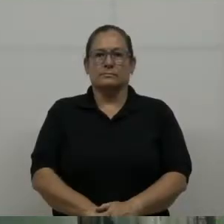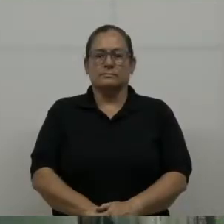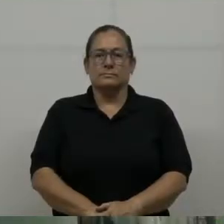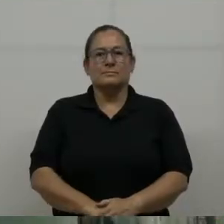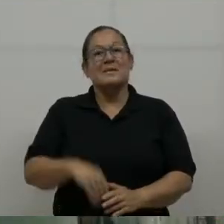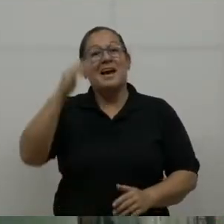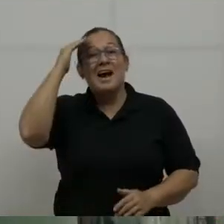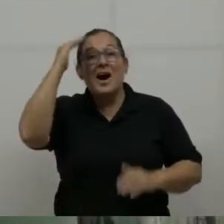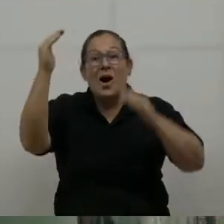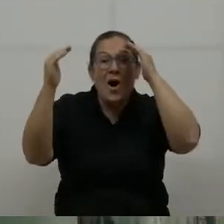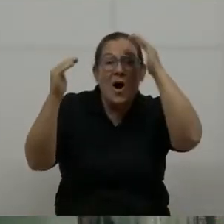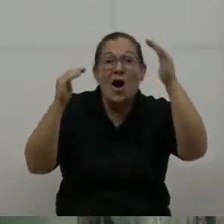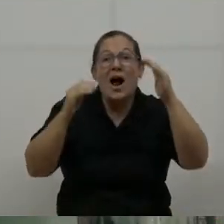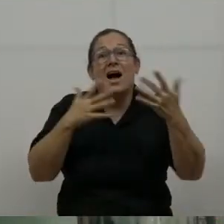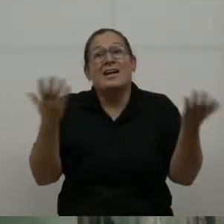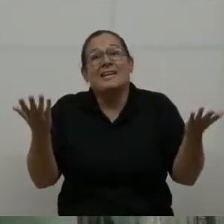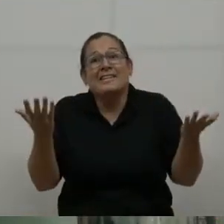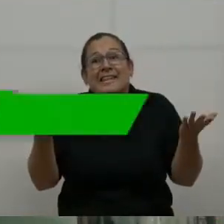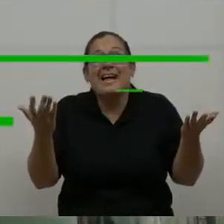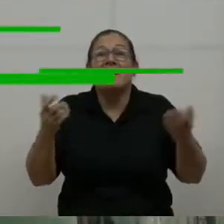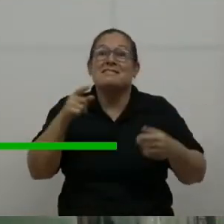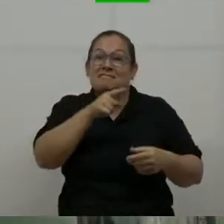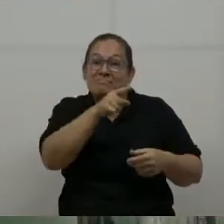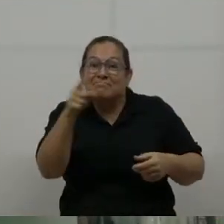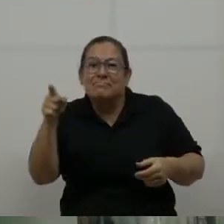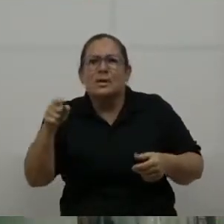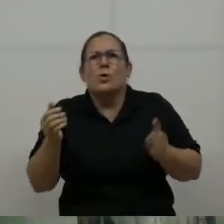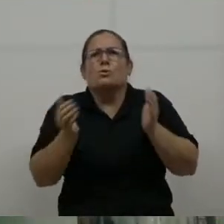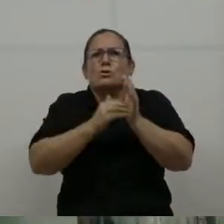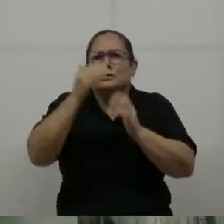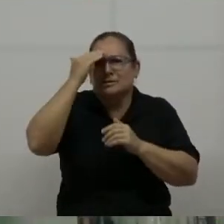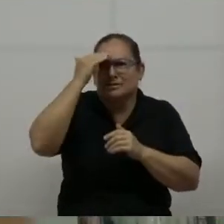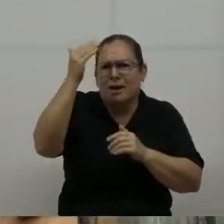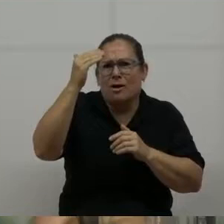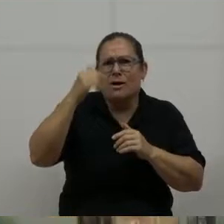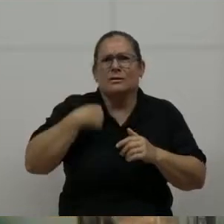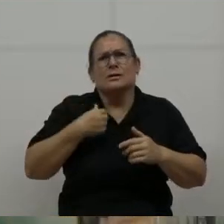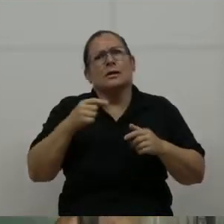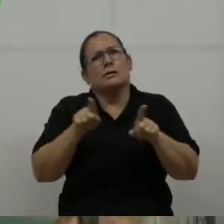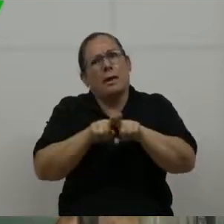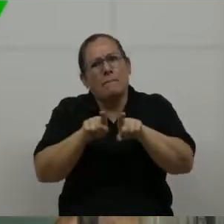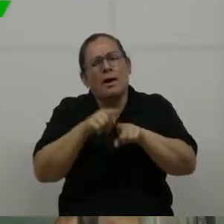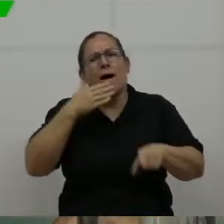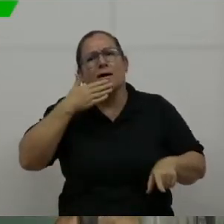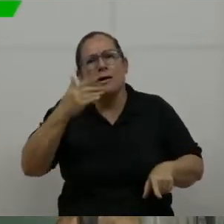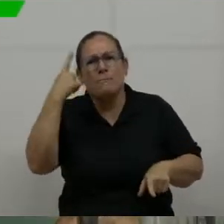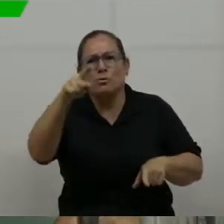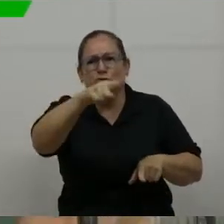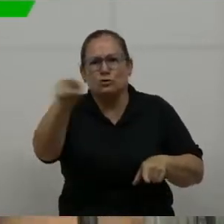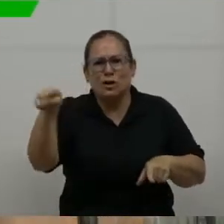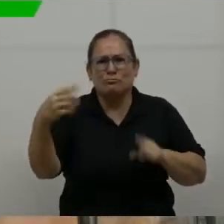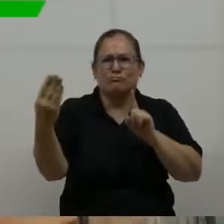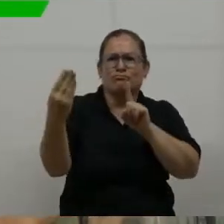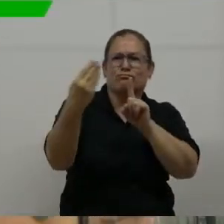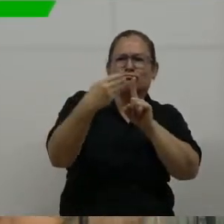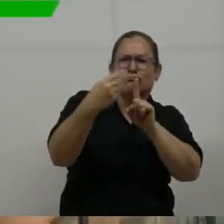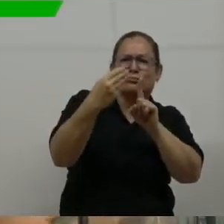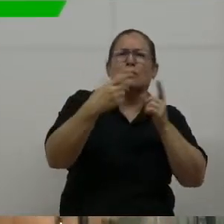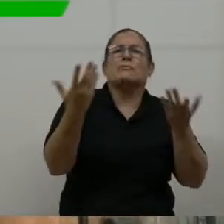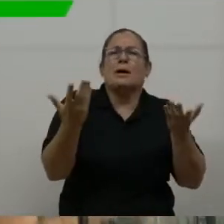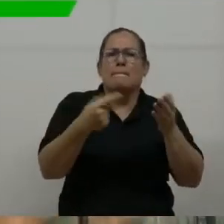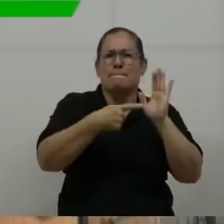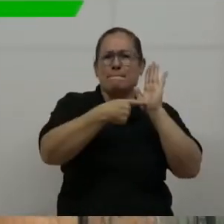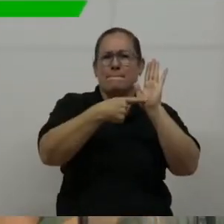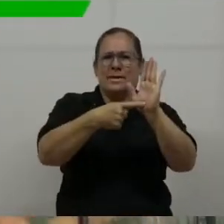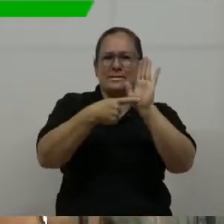Hola, tal, qué gusto volver a saludarle y de antemano agradecerles por supuesto por su compañía en lo que ha sido la presentación de cada